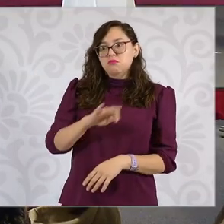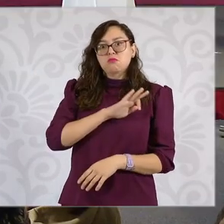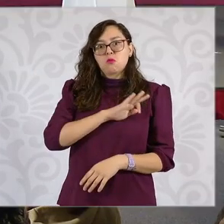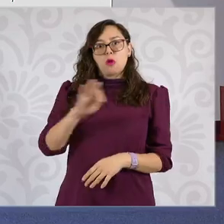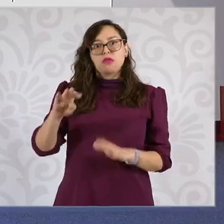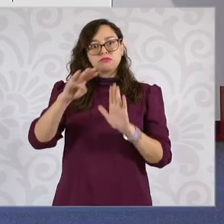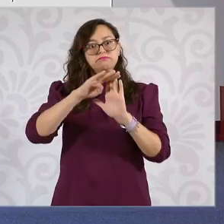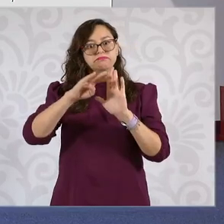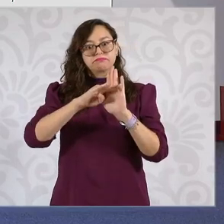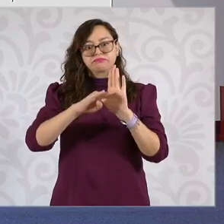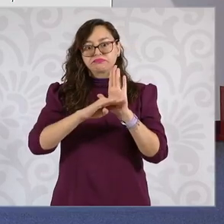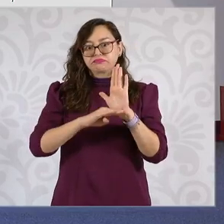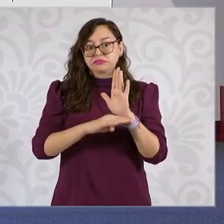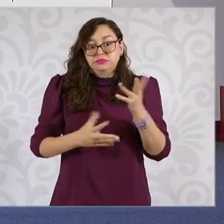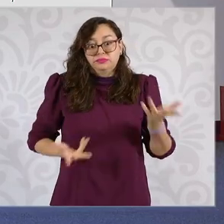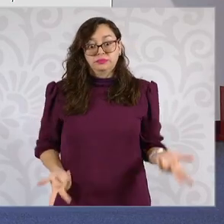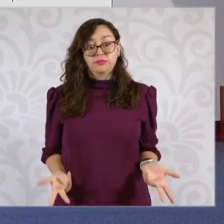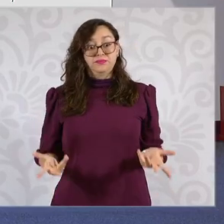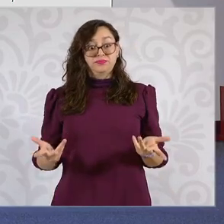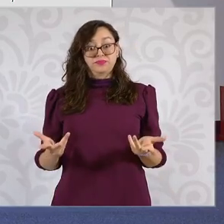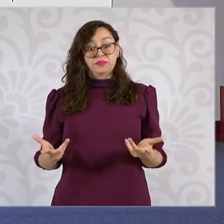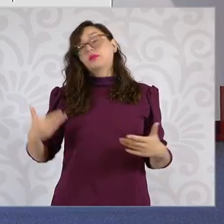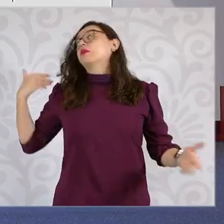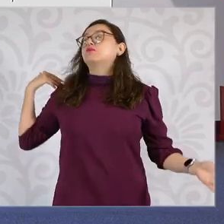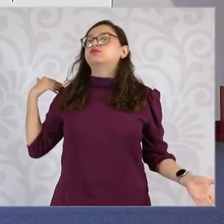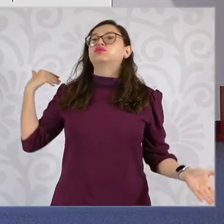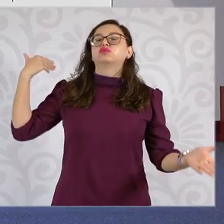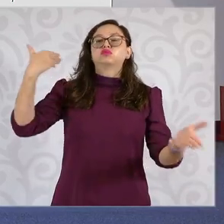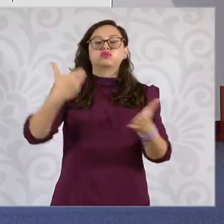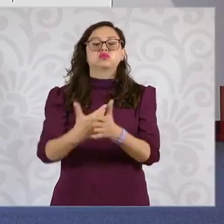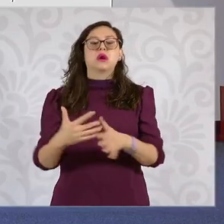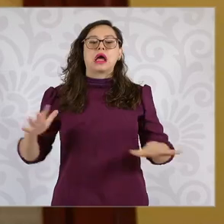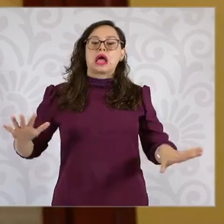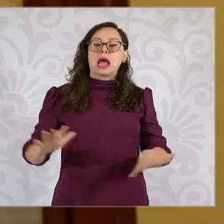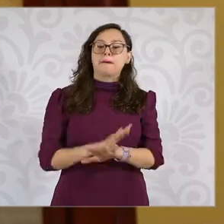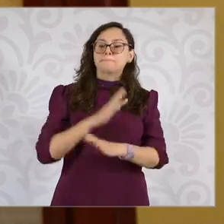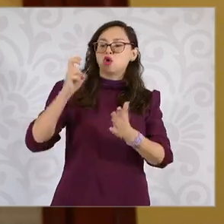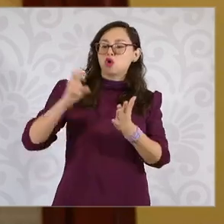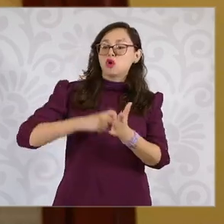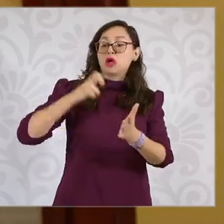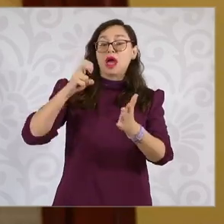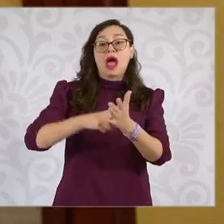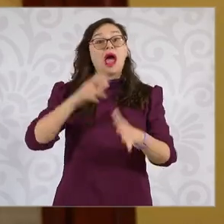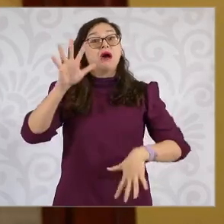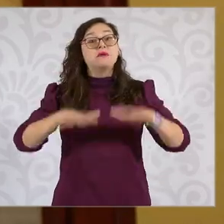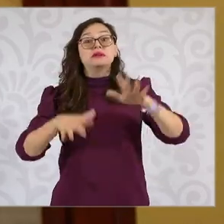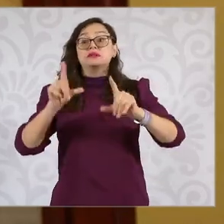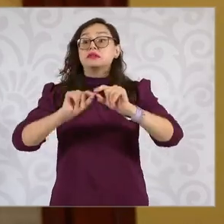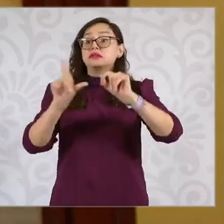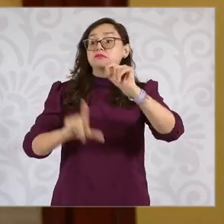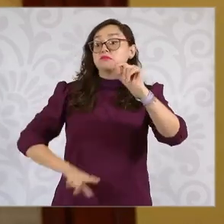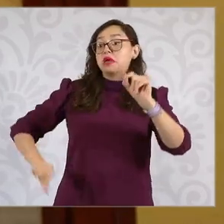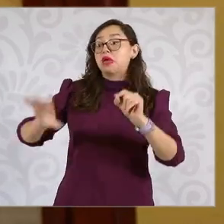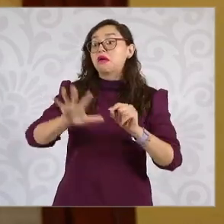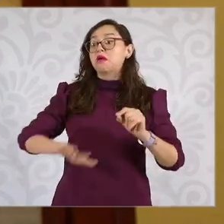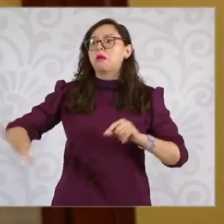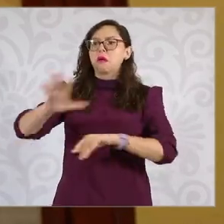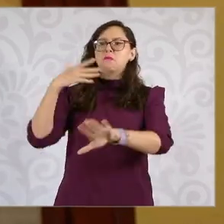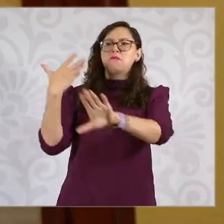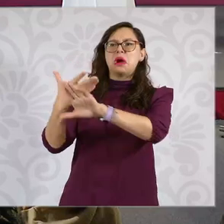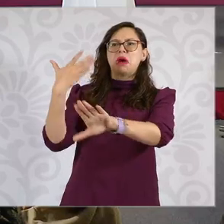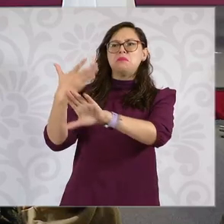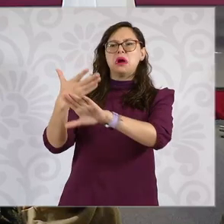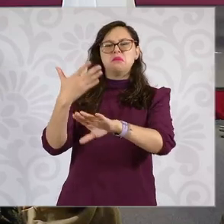Muchísimas reformas en contra del pueblo de México y en contra de la nación en todo el periodo neoliberal.